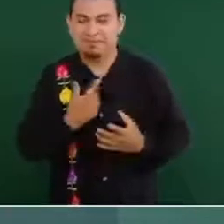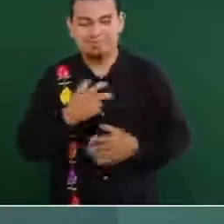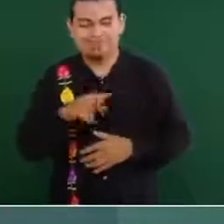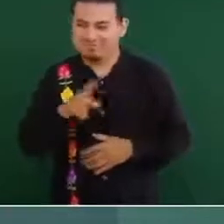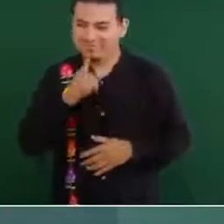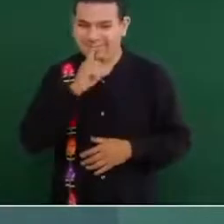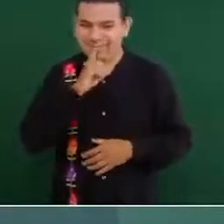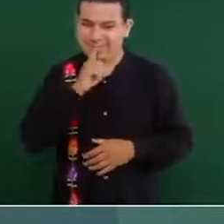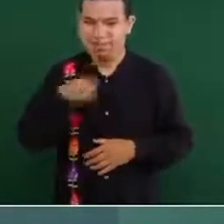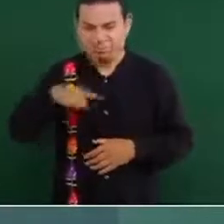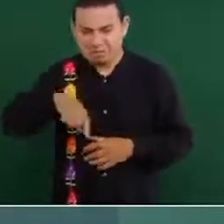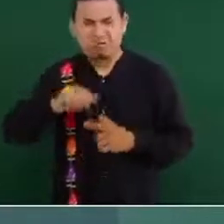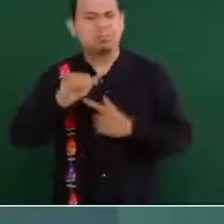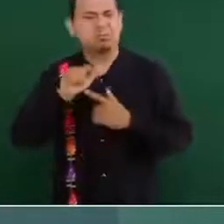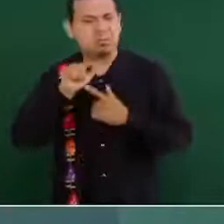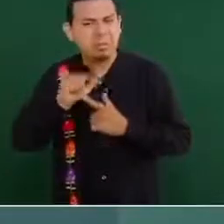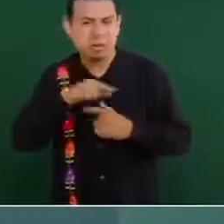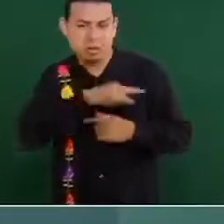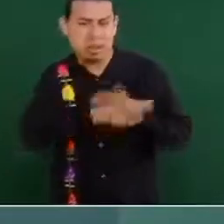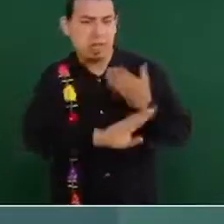nosotros vamos a seguir adelante